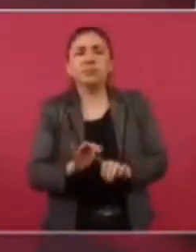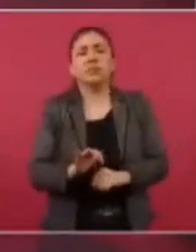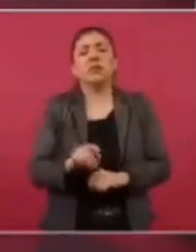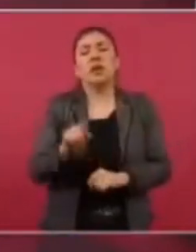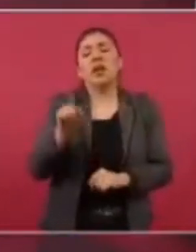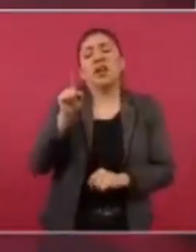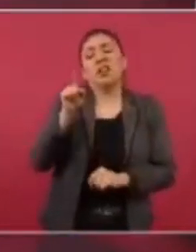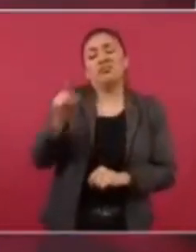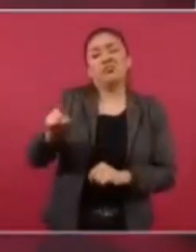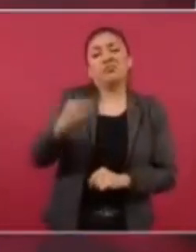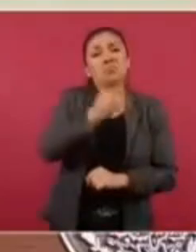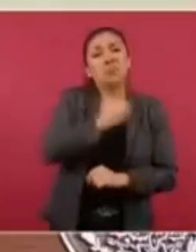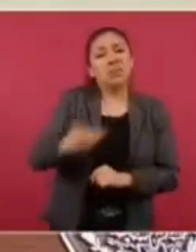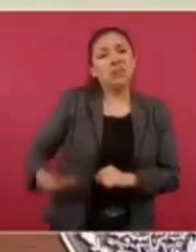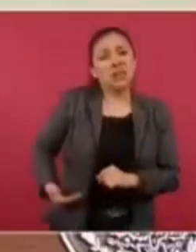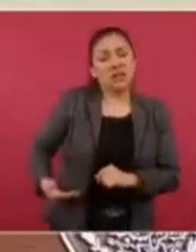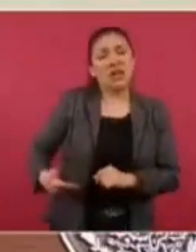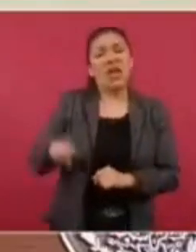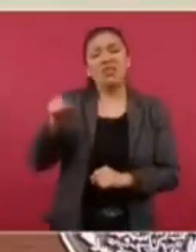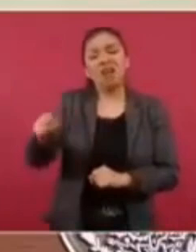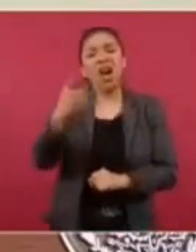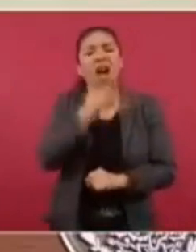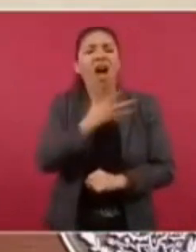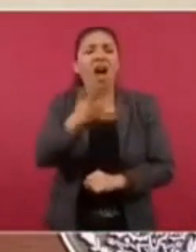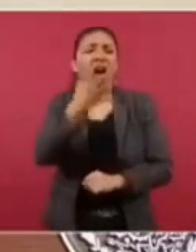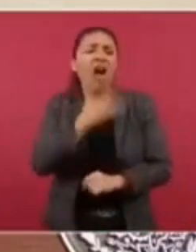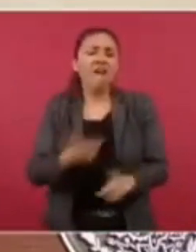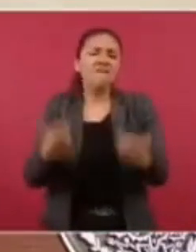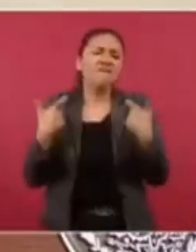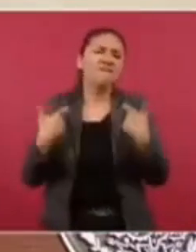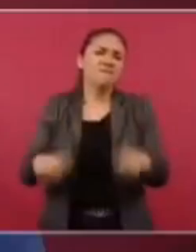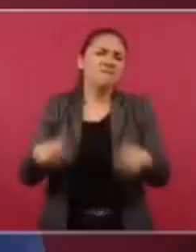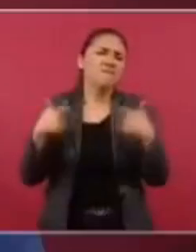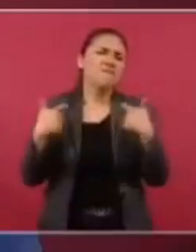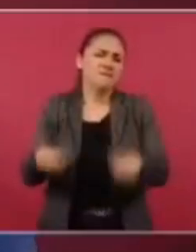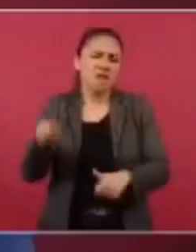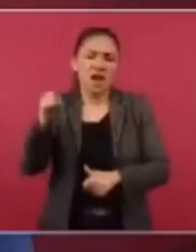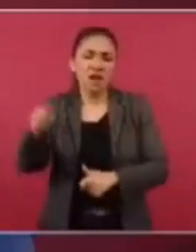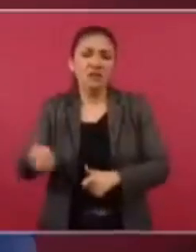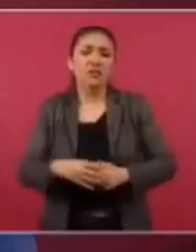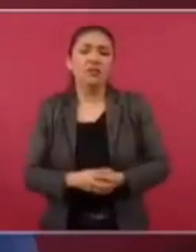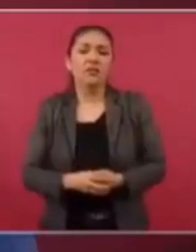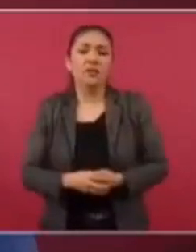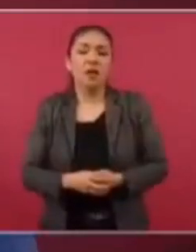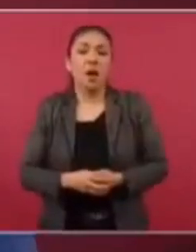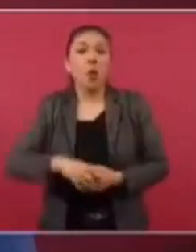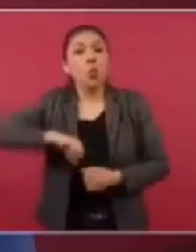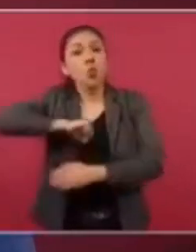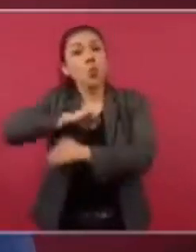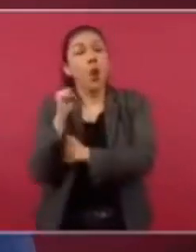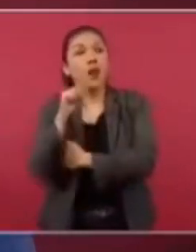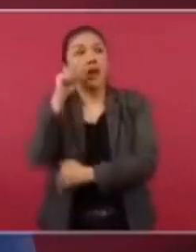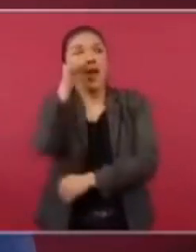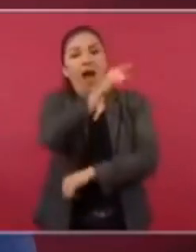de que tenía dinero en Estados Unidos,